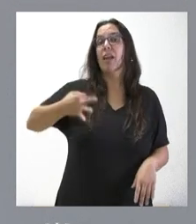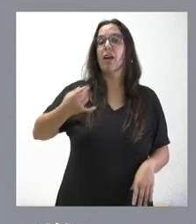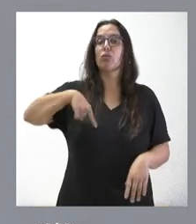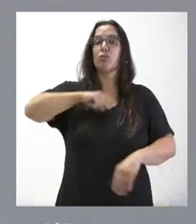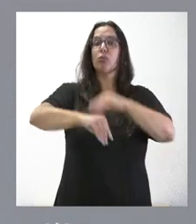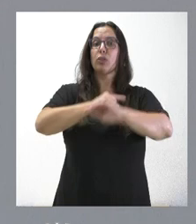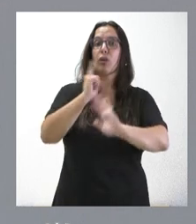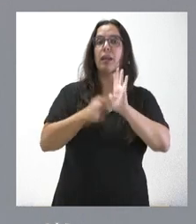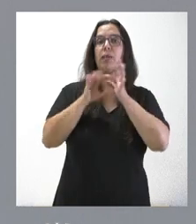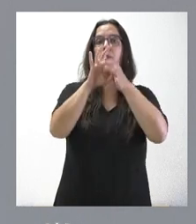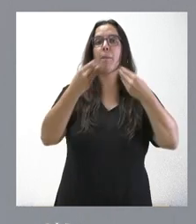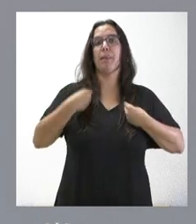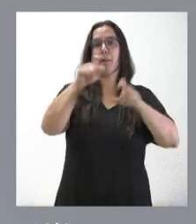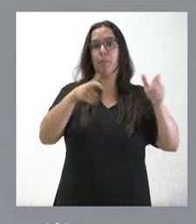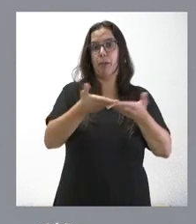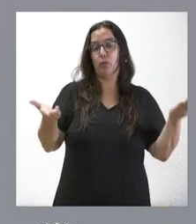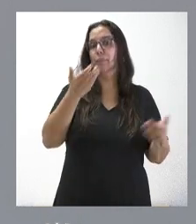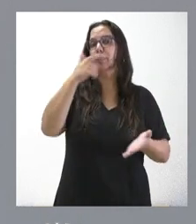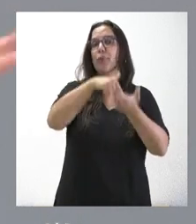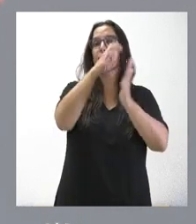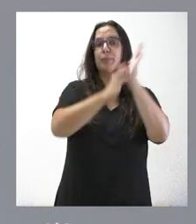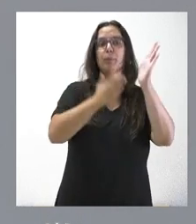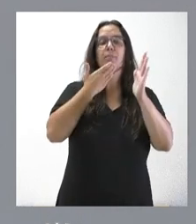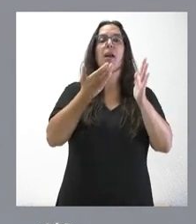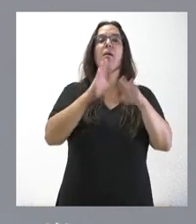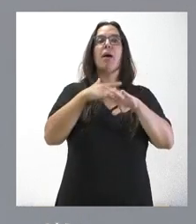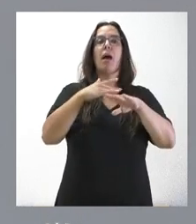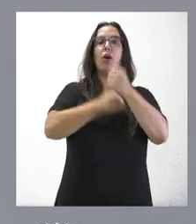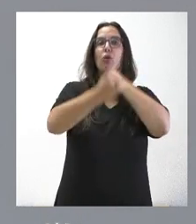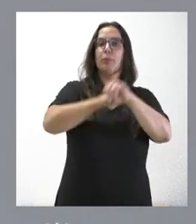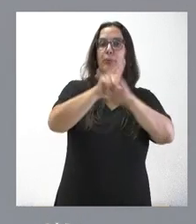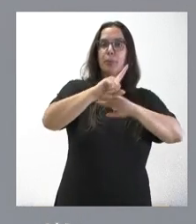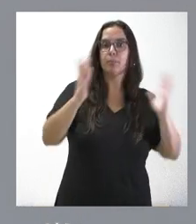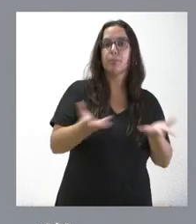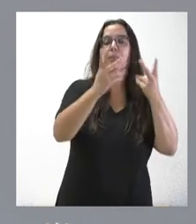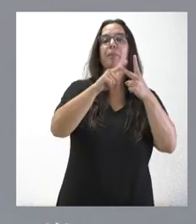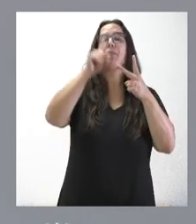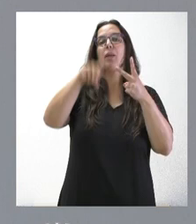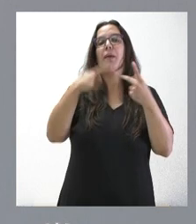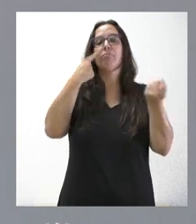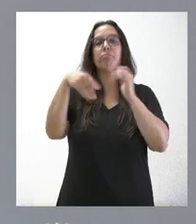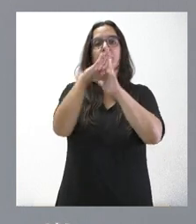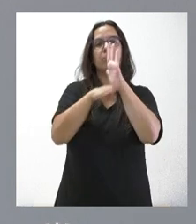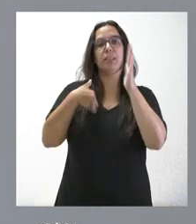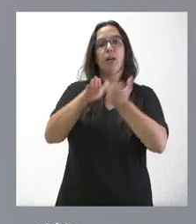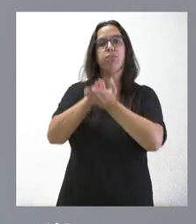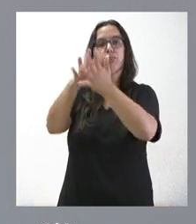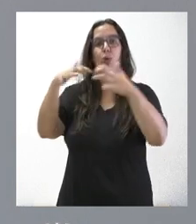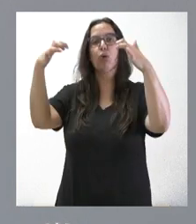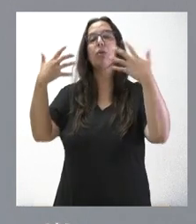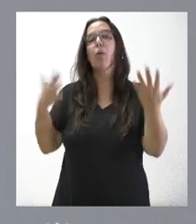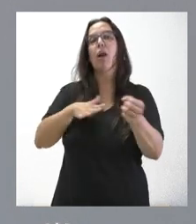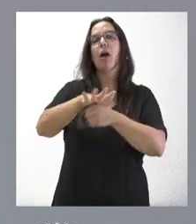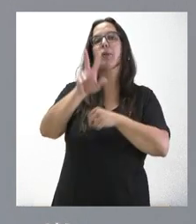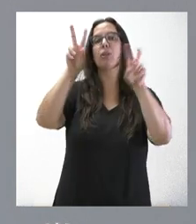bajado impuestos para favorecer el crecimiento económico o hemos regulado, por ejemplo, ya está en las Cortes de Castilla y León, el ámbito